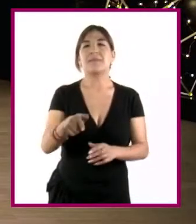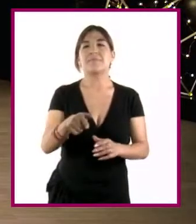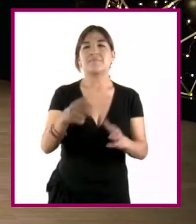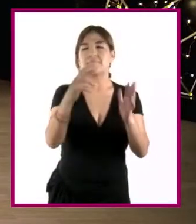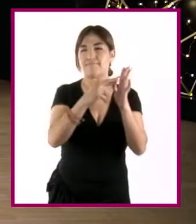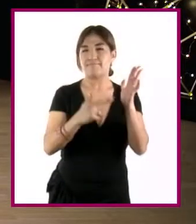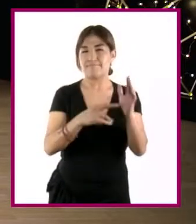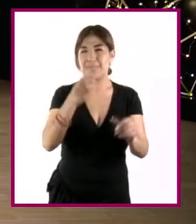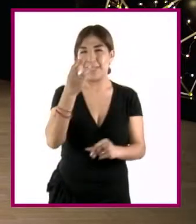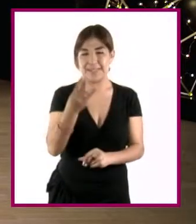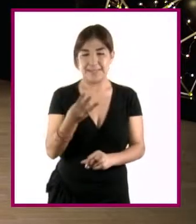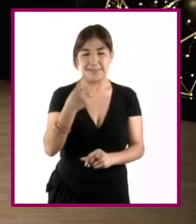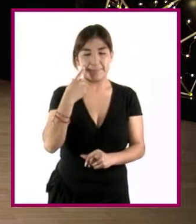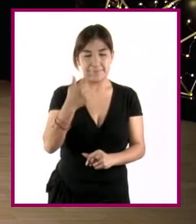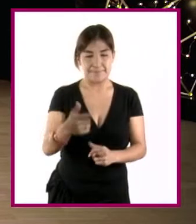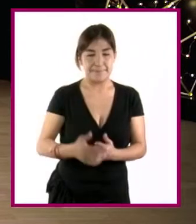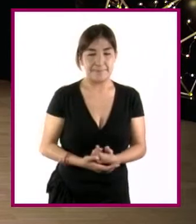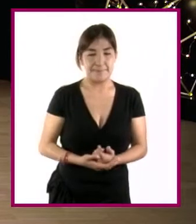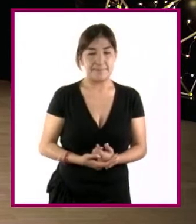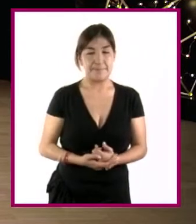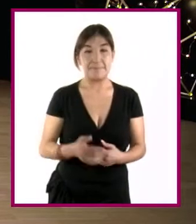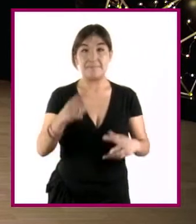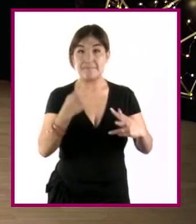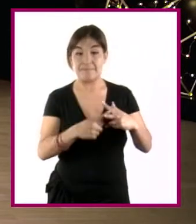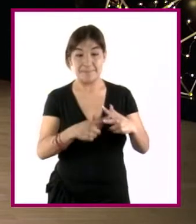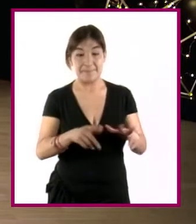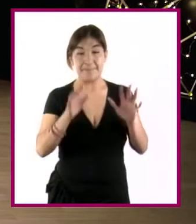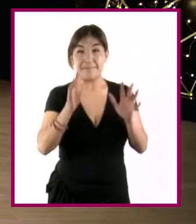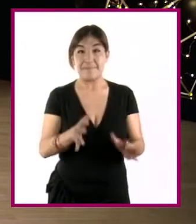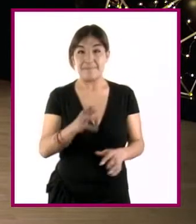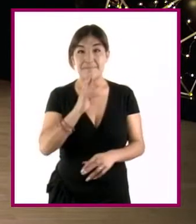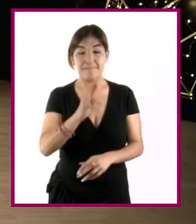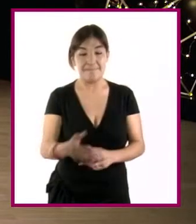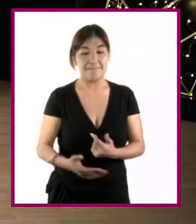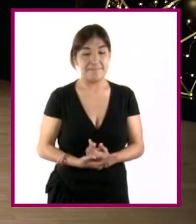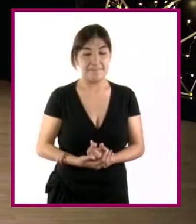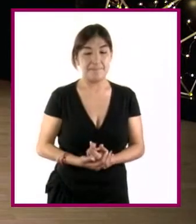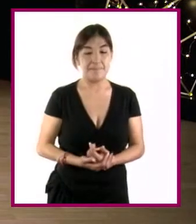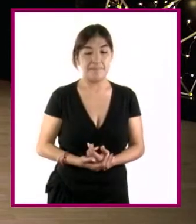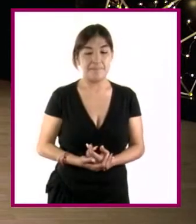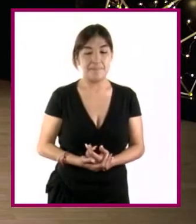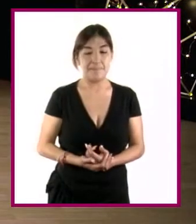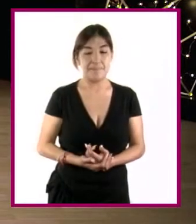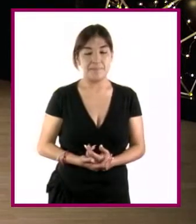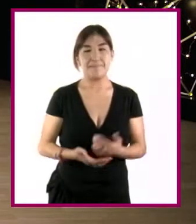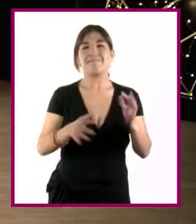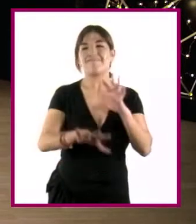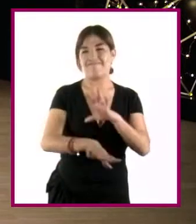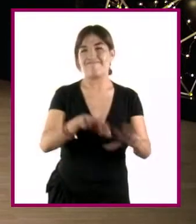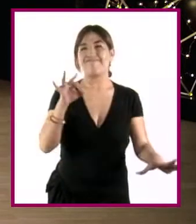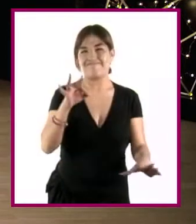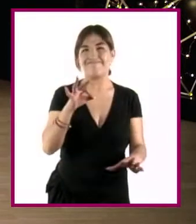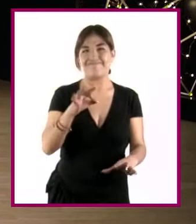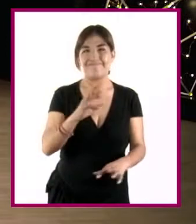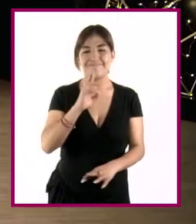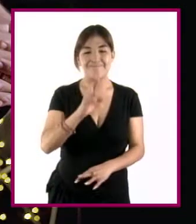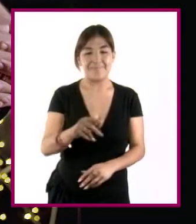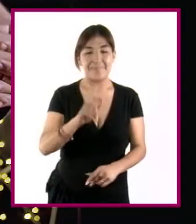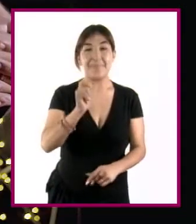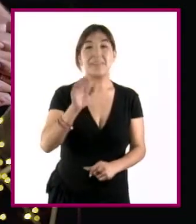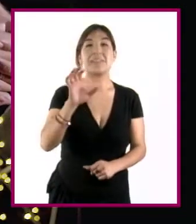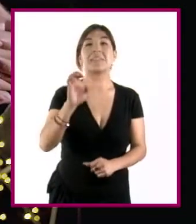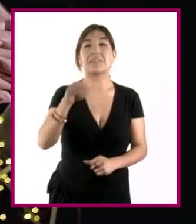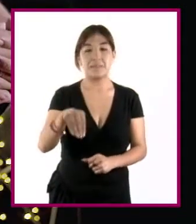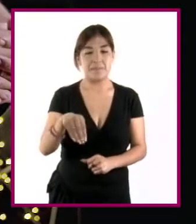con las siguientes razones. Hacemos las operaciones. De esta manera obtenemos el resultado. Que lo tenemos en centímetros.